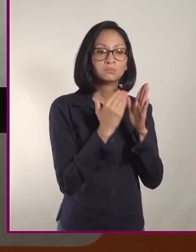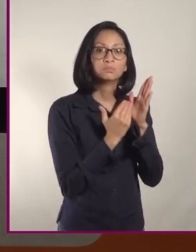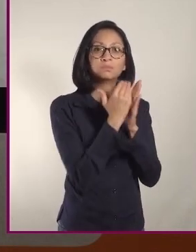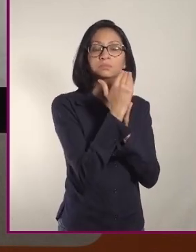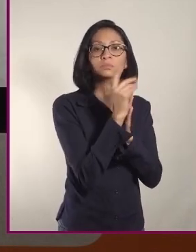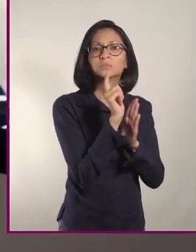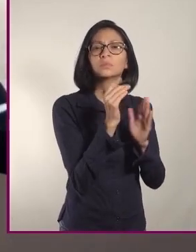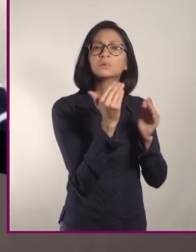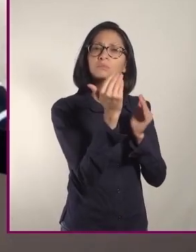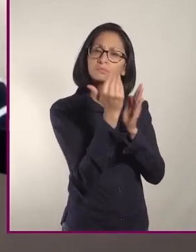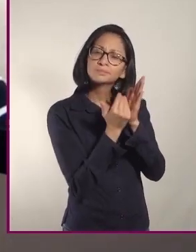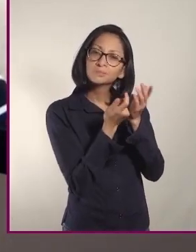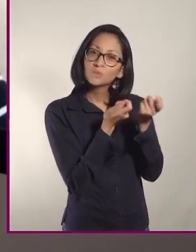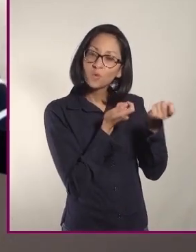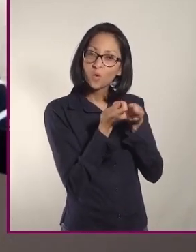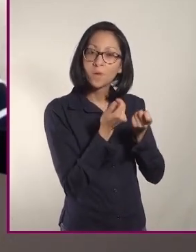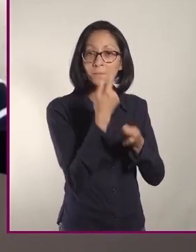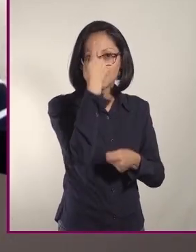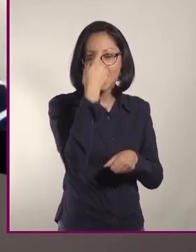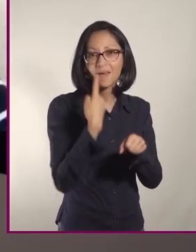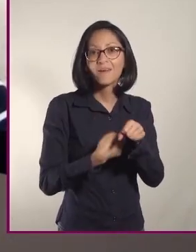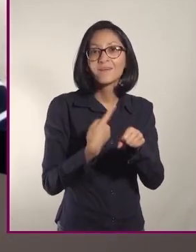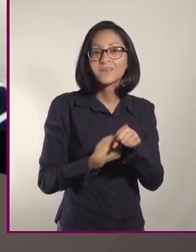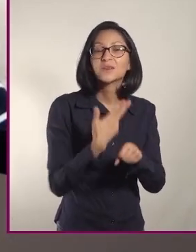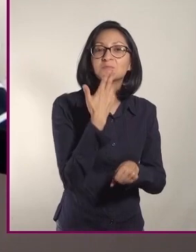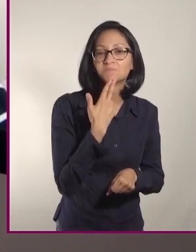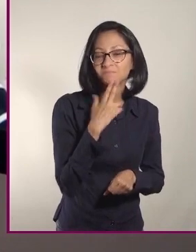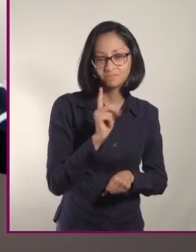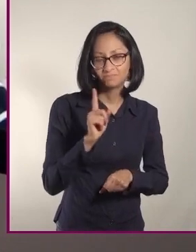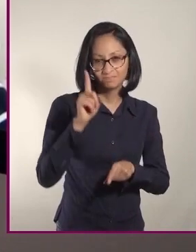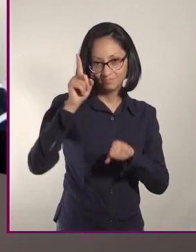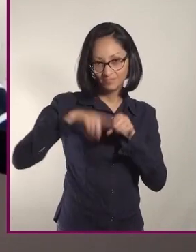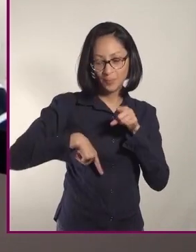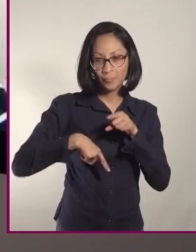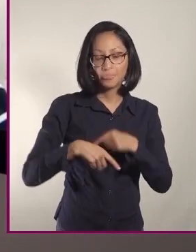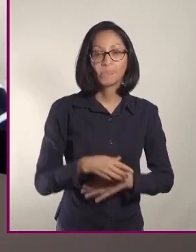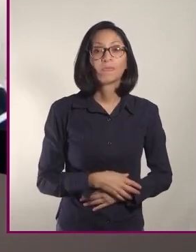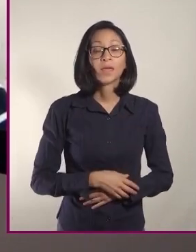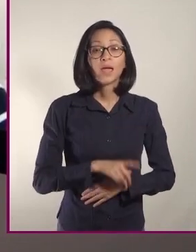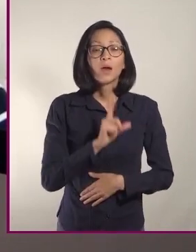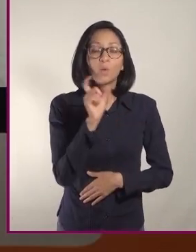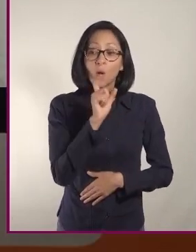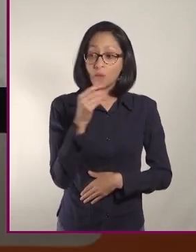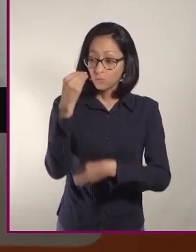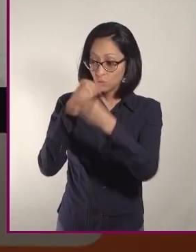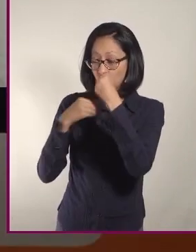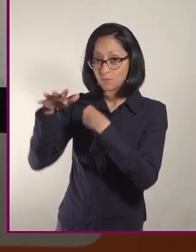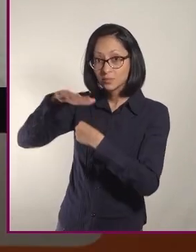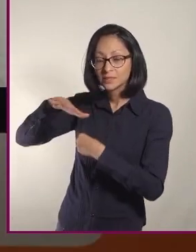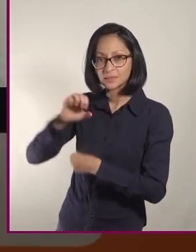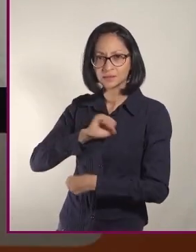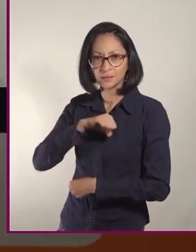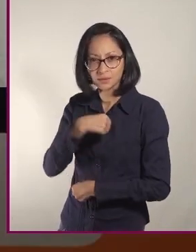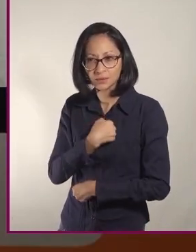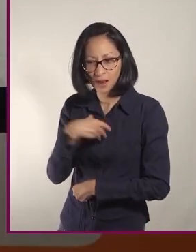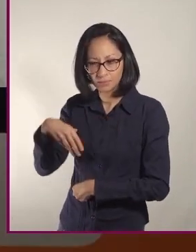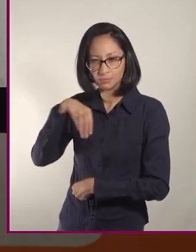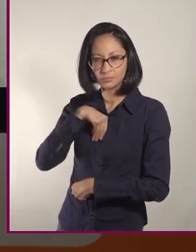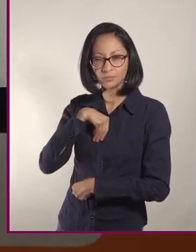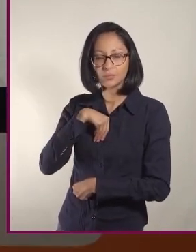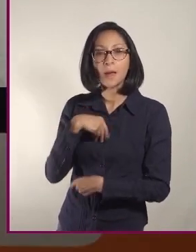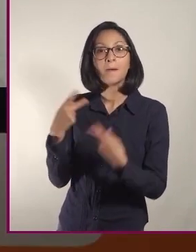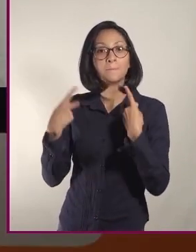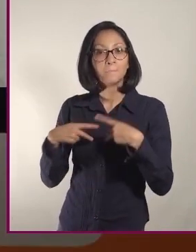disminuye. Y bueno, siguiendo un tipo de dieta mediterránea ayuda a que la persona pues no